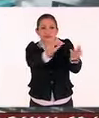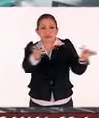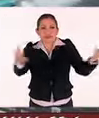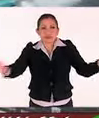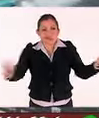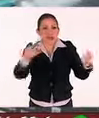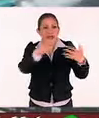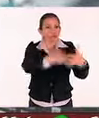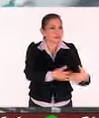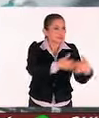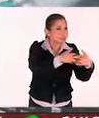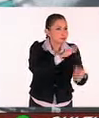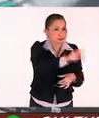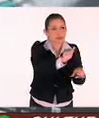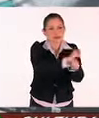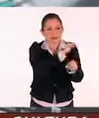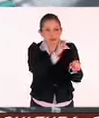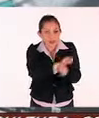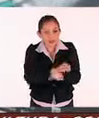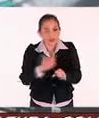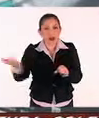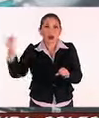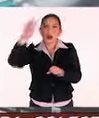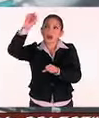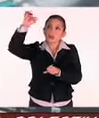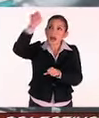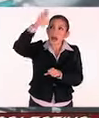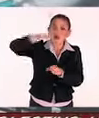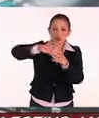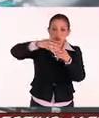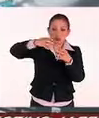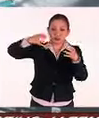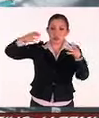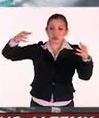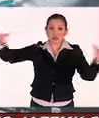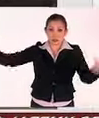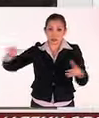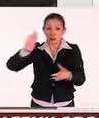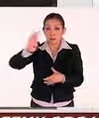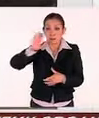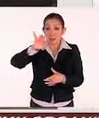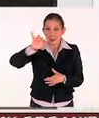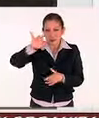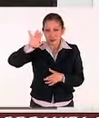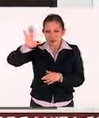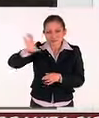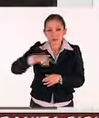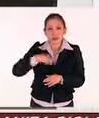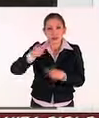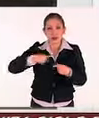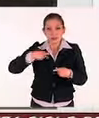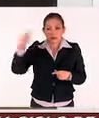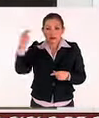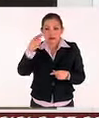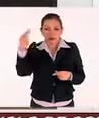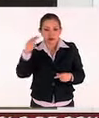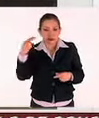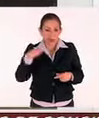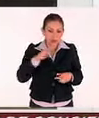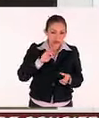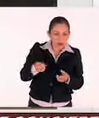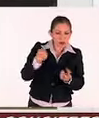desde industria automotriz, aeroespacial, que están teniendo un crecimiento tan grande en el Bajío, en donde las personas necesiten